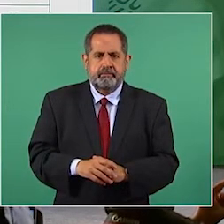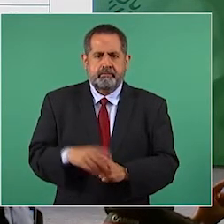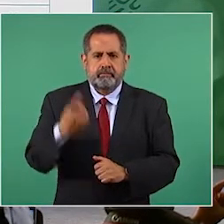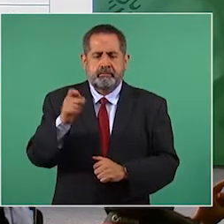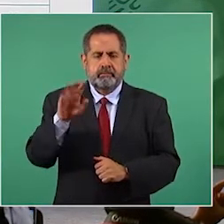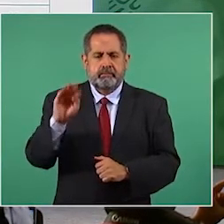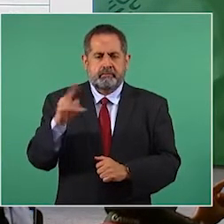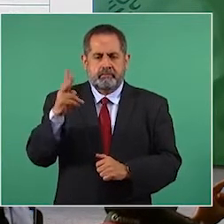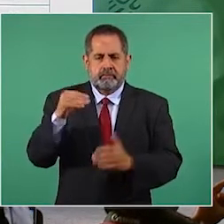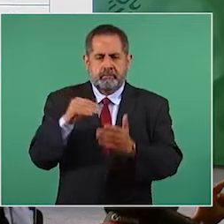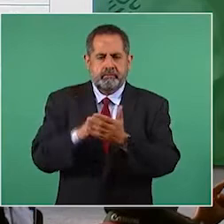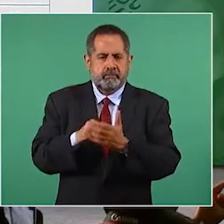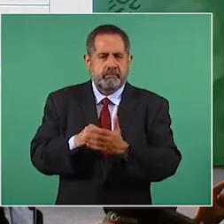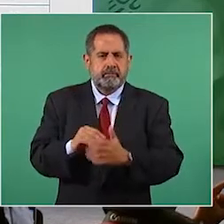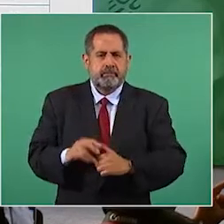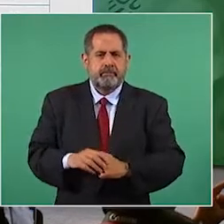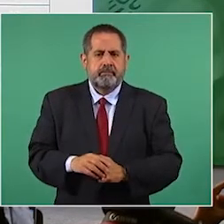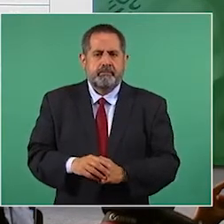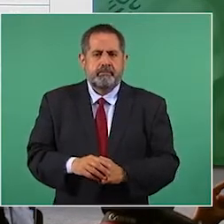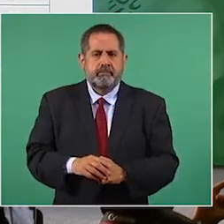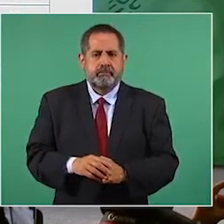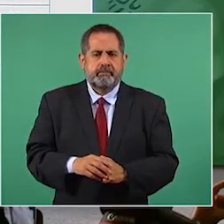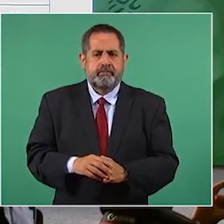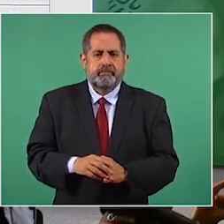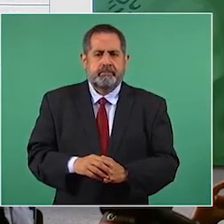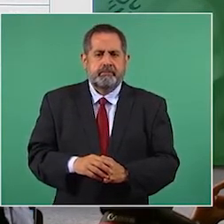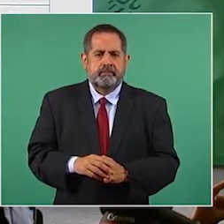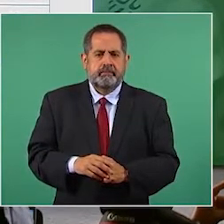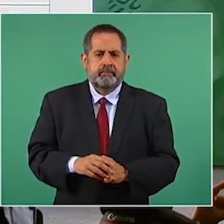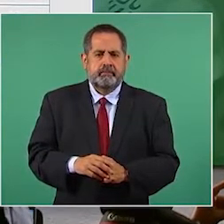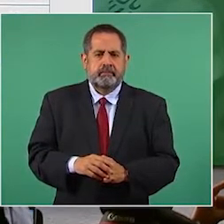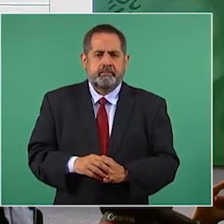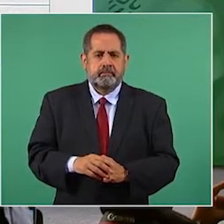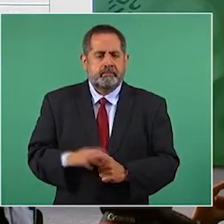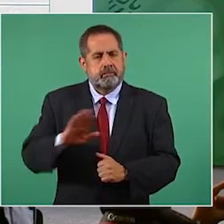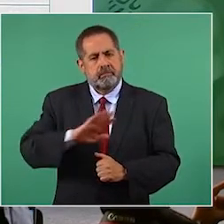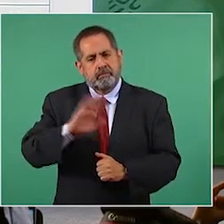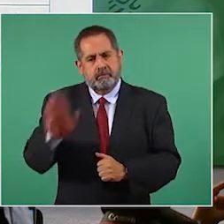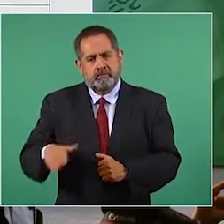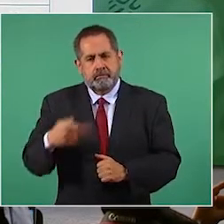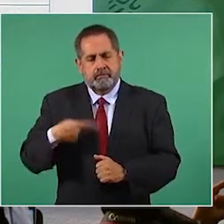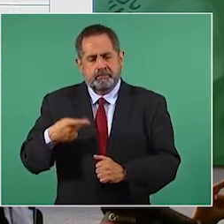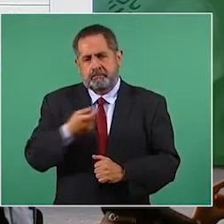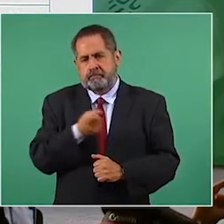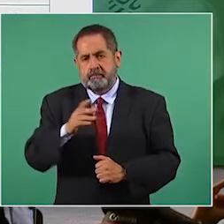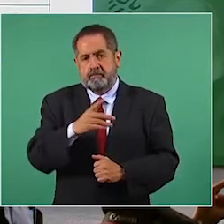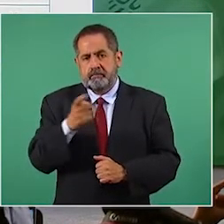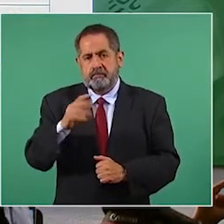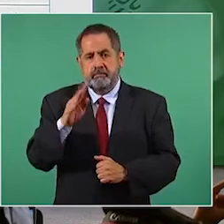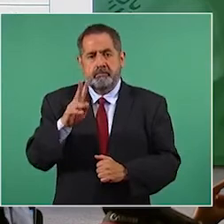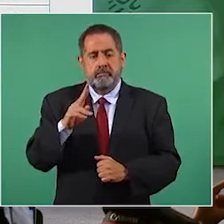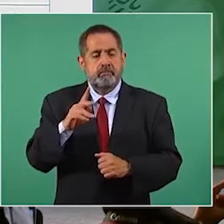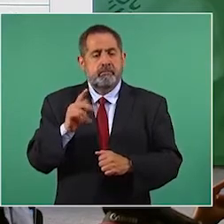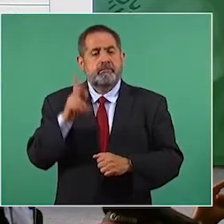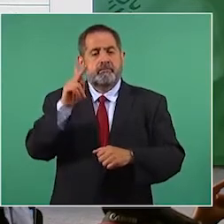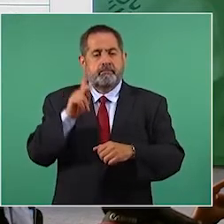192 mil fallecimientos por COVID.